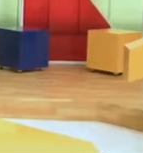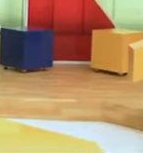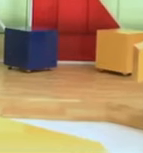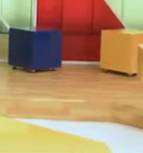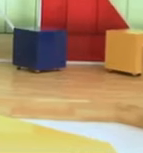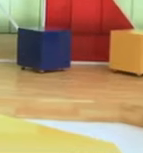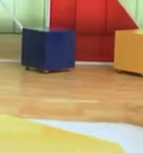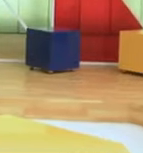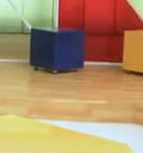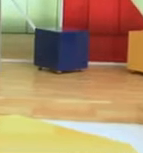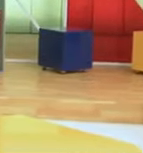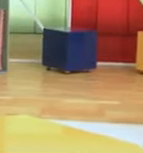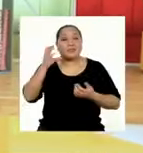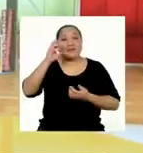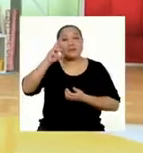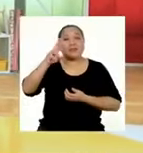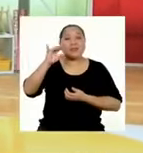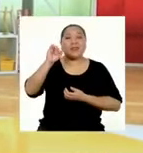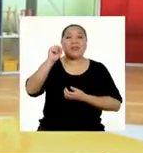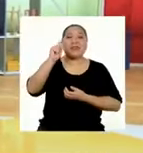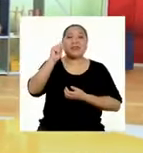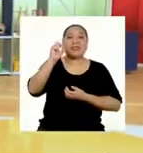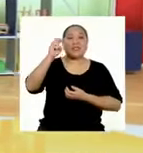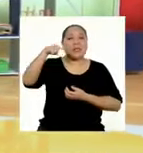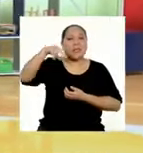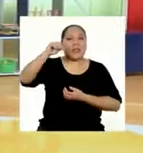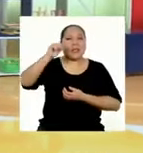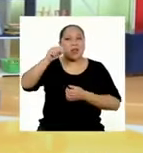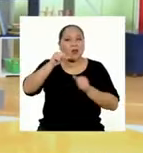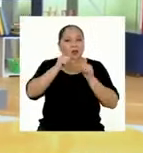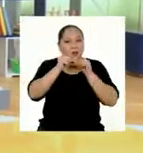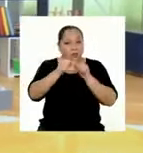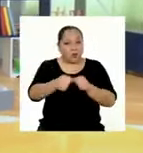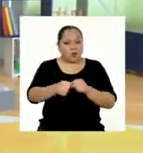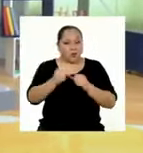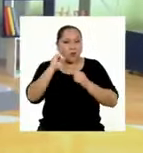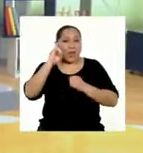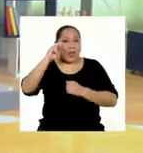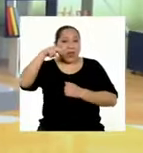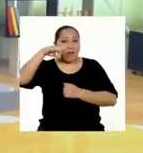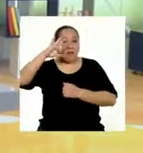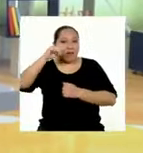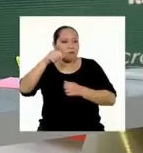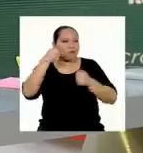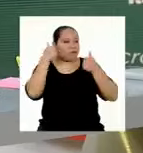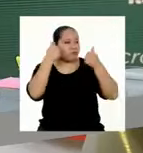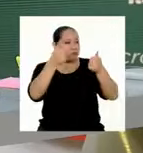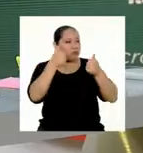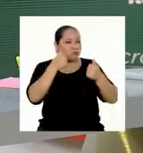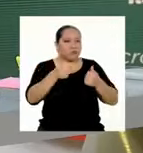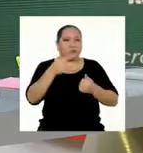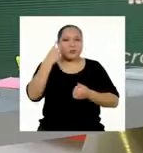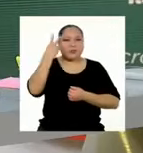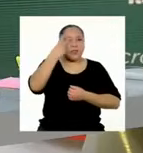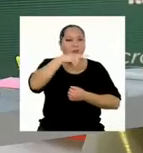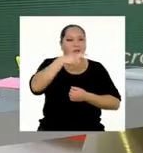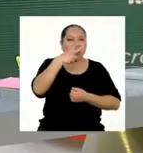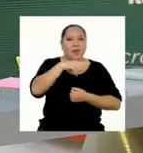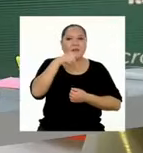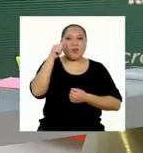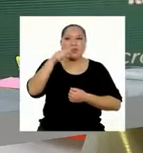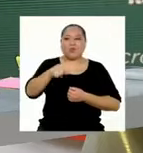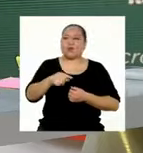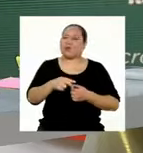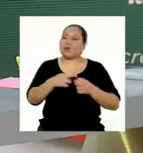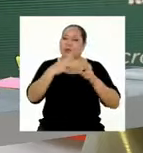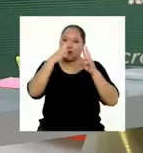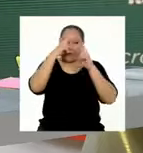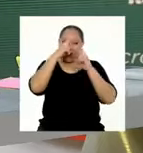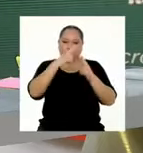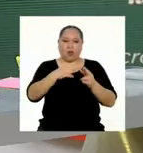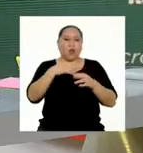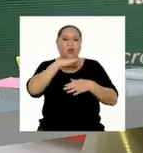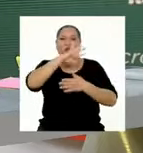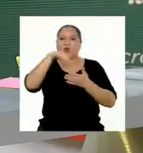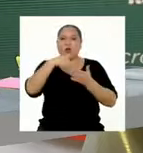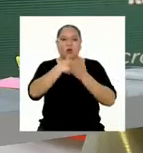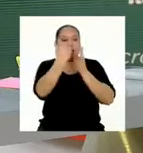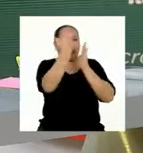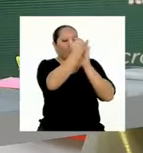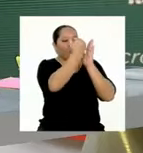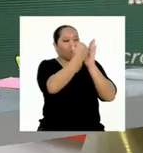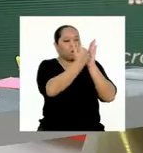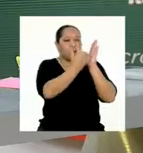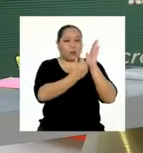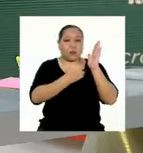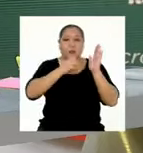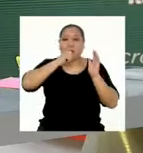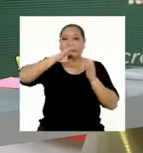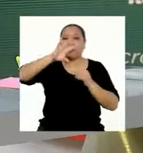¡Hey, Cristina! Así que esta infografía está muy buena. Se nota que has cumplido con todos los pasos que mencionamos en